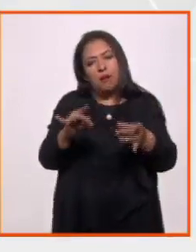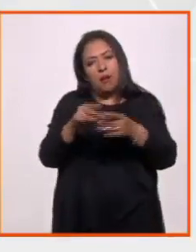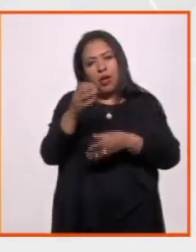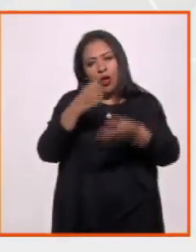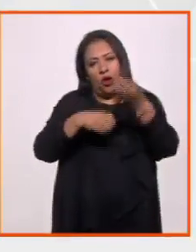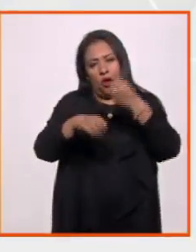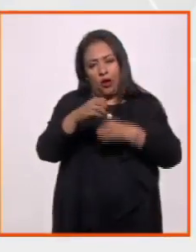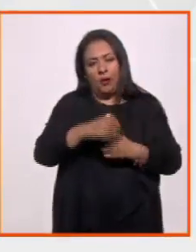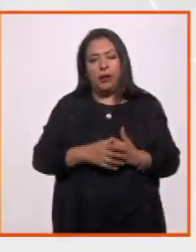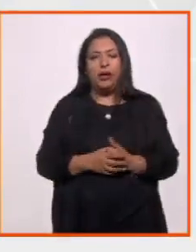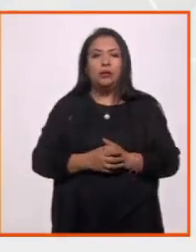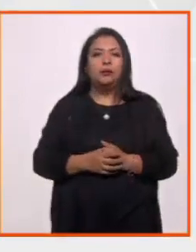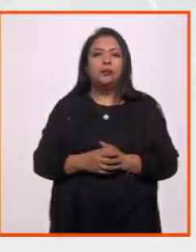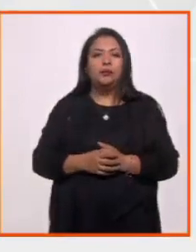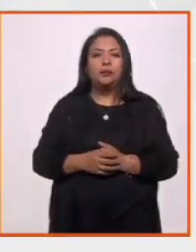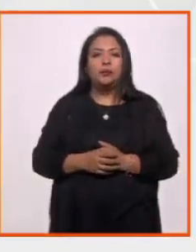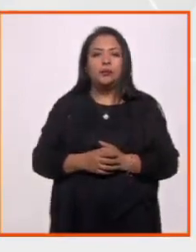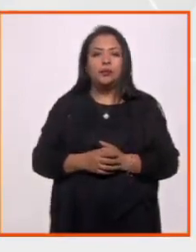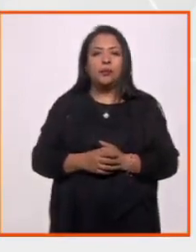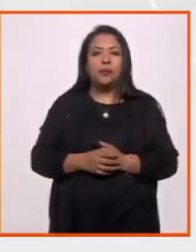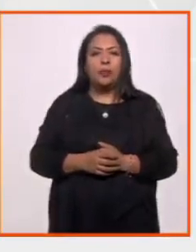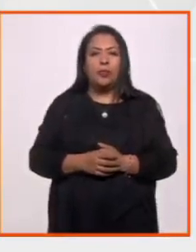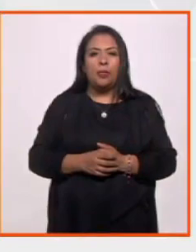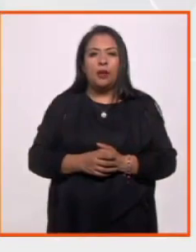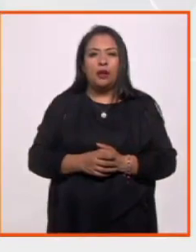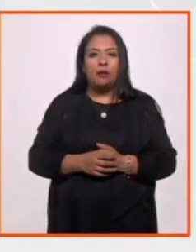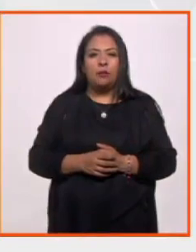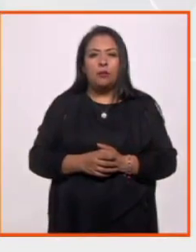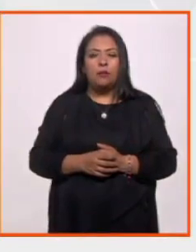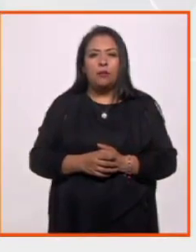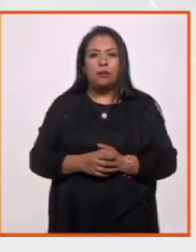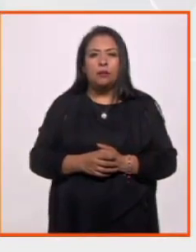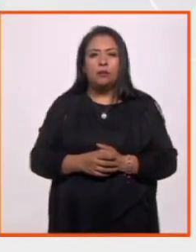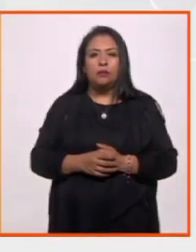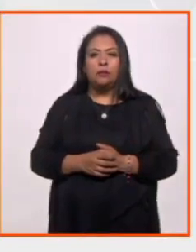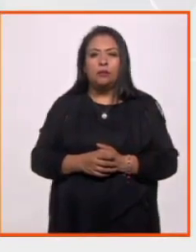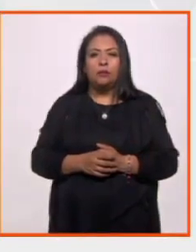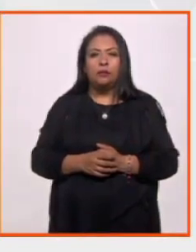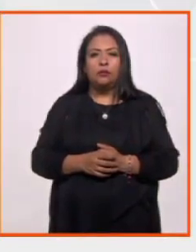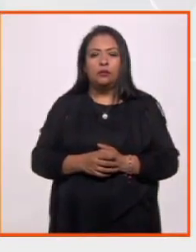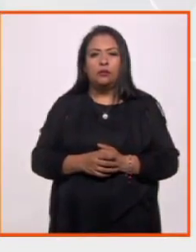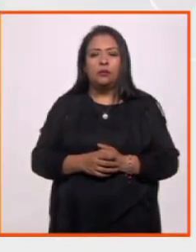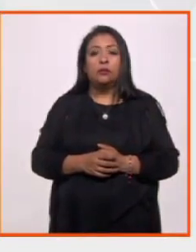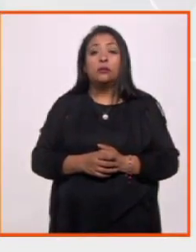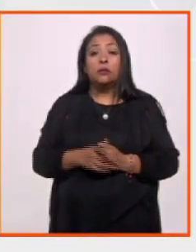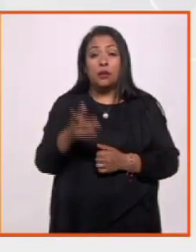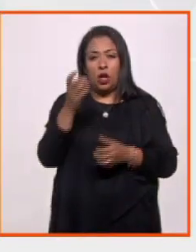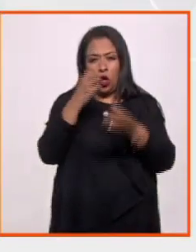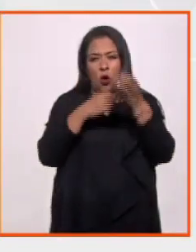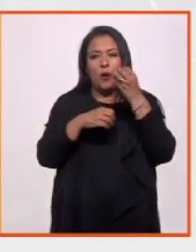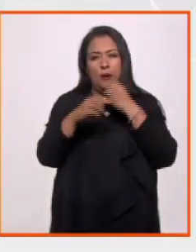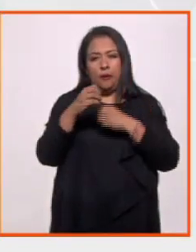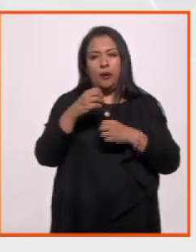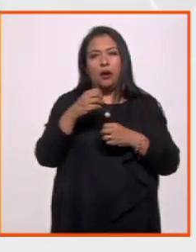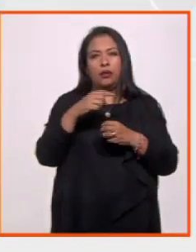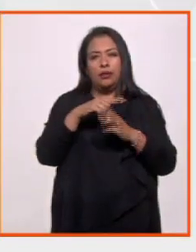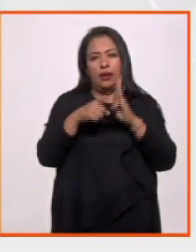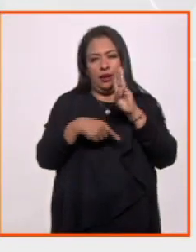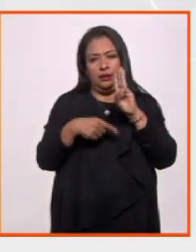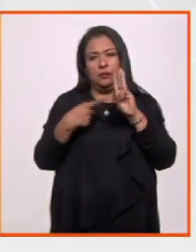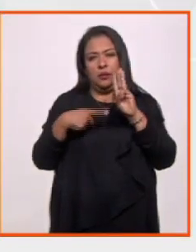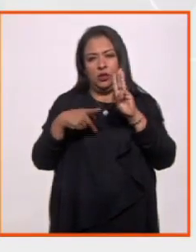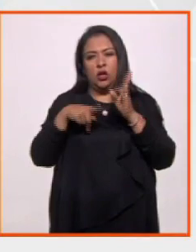chico, le gustaba lo justo, la libertad. Pues como a todos, ¿qué no? La obra la hacemos, somos tres